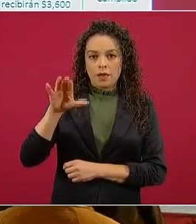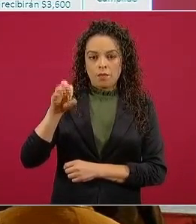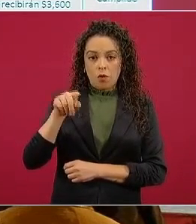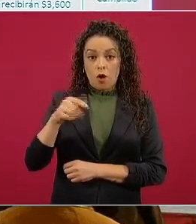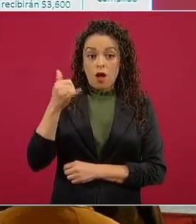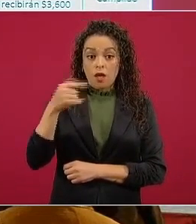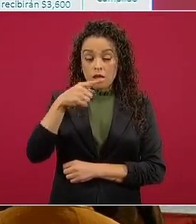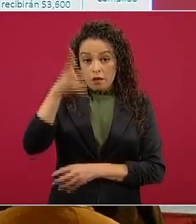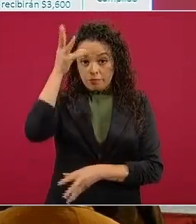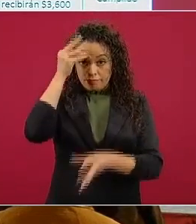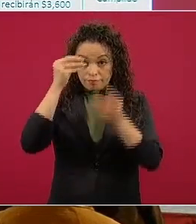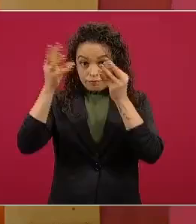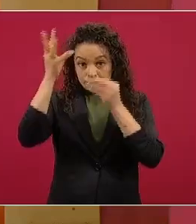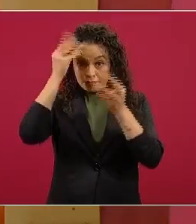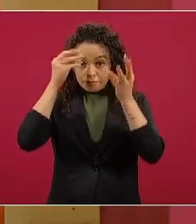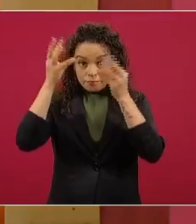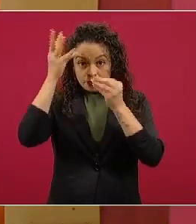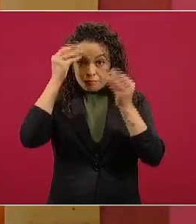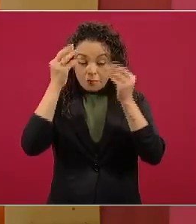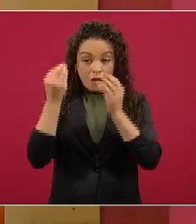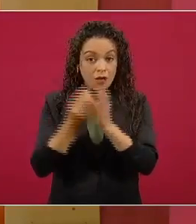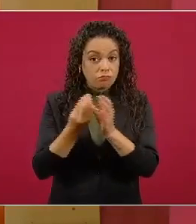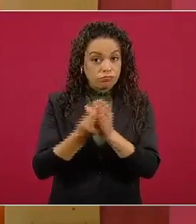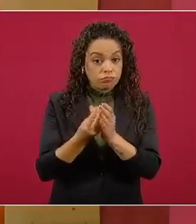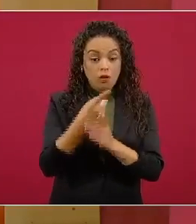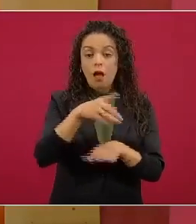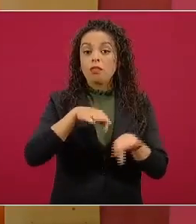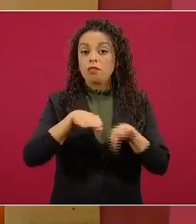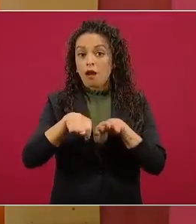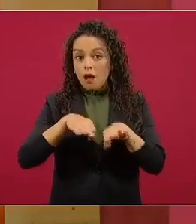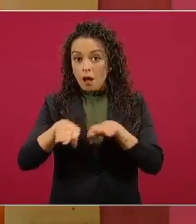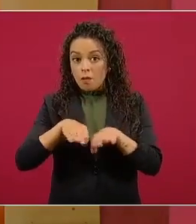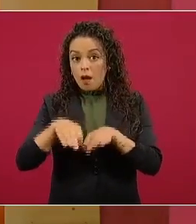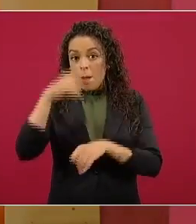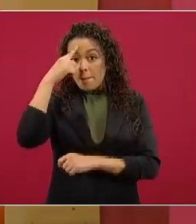capacitando, están trabajando como aprendices.